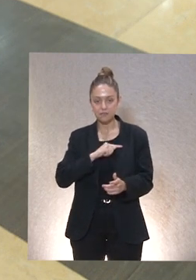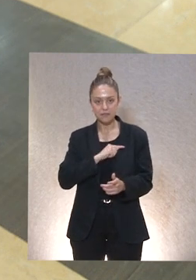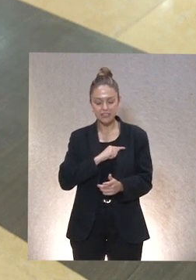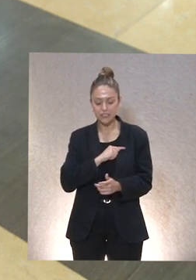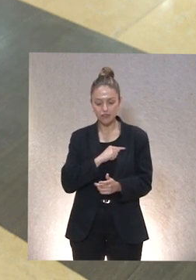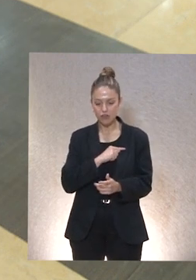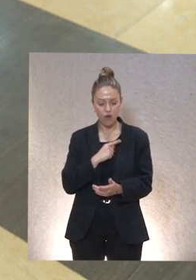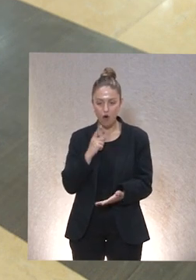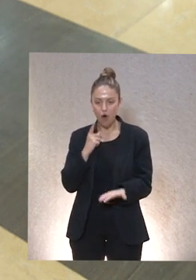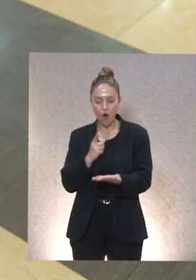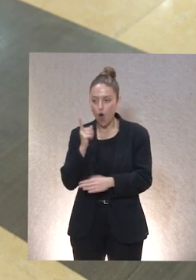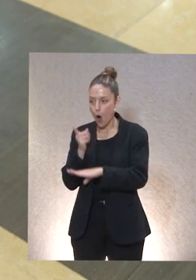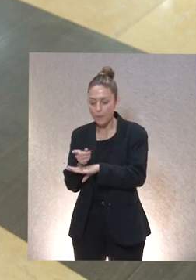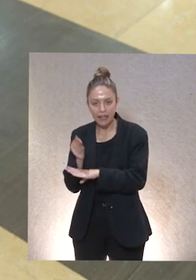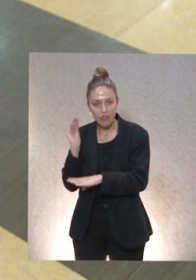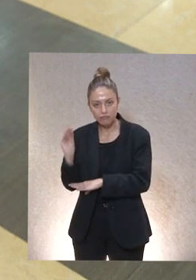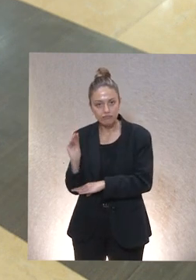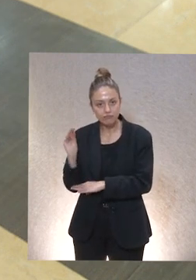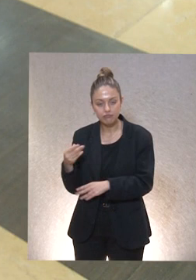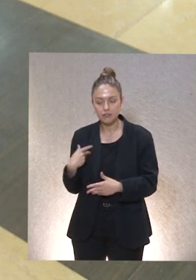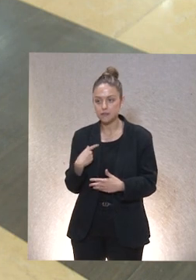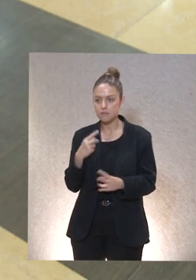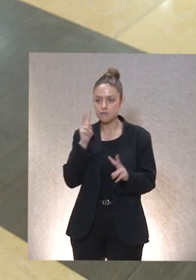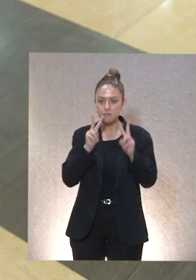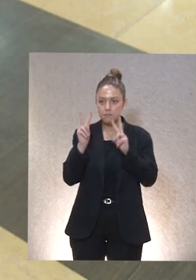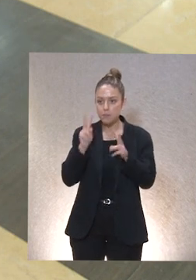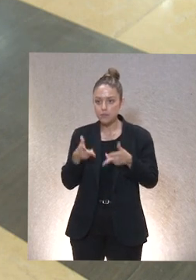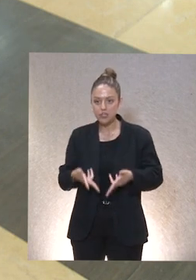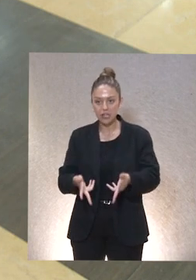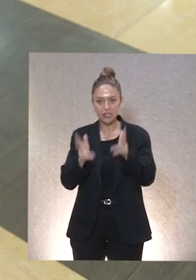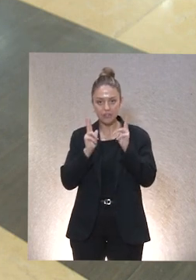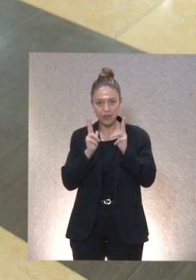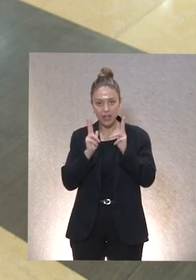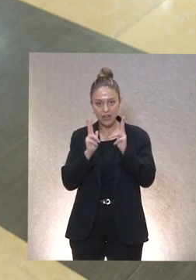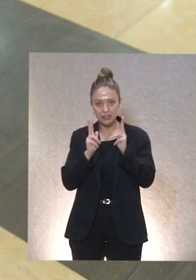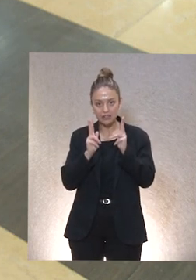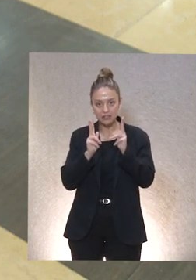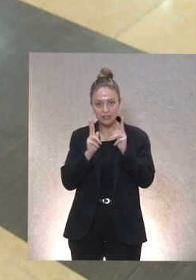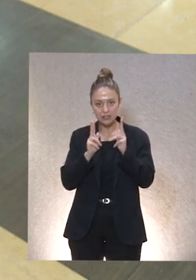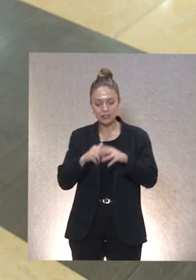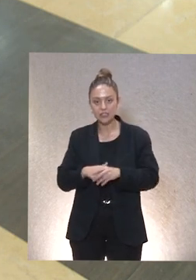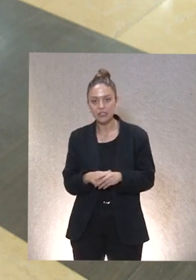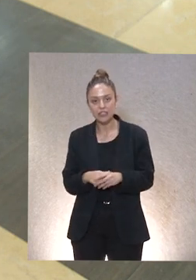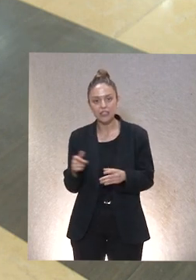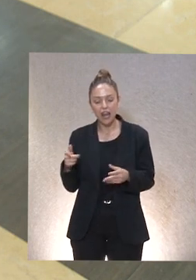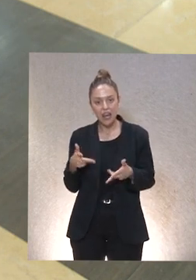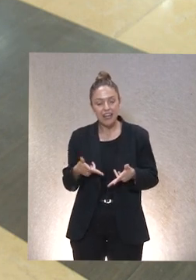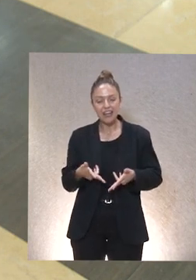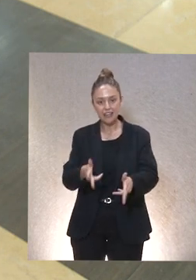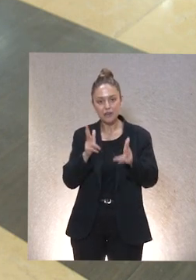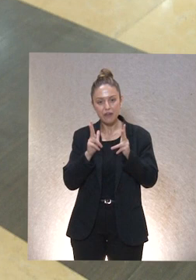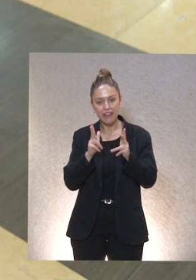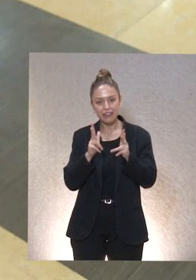y no hablo ya de las visiones liberales, porque llego a pensar incluso, y cierro, que el aceite del liberalismo